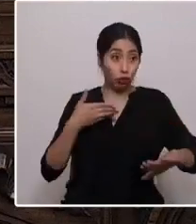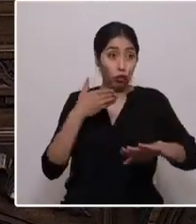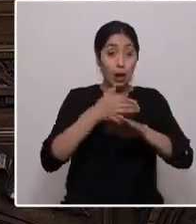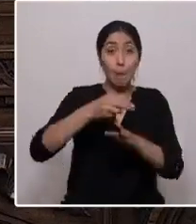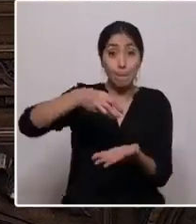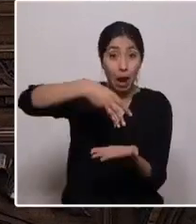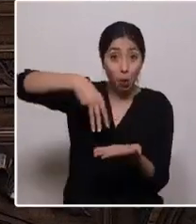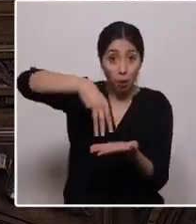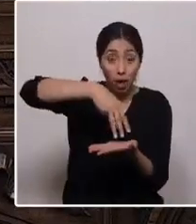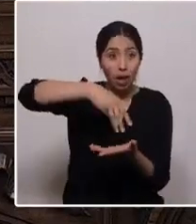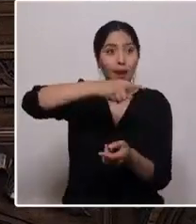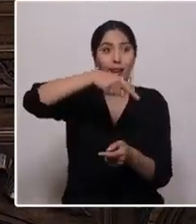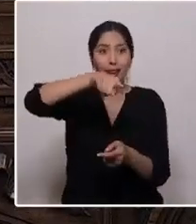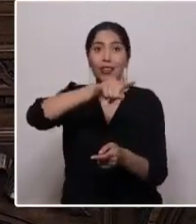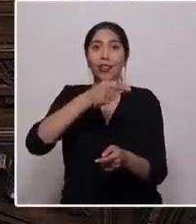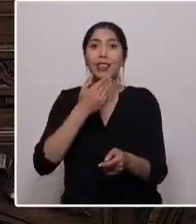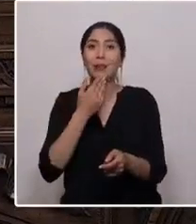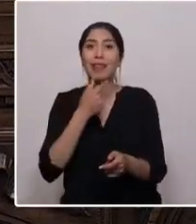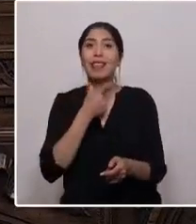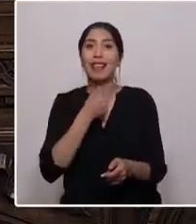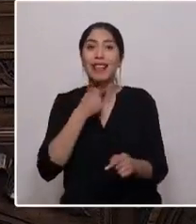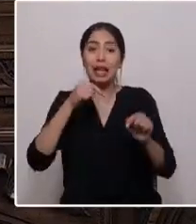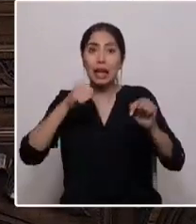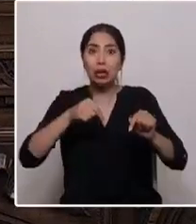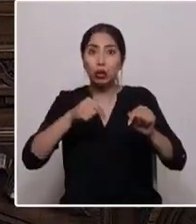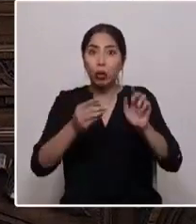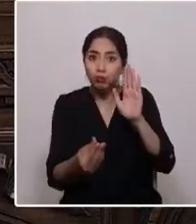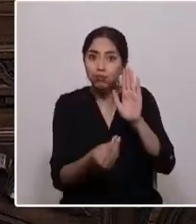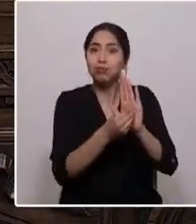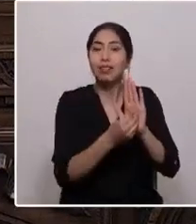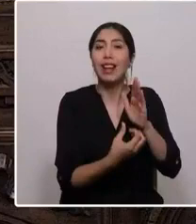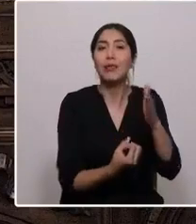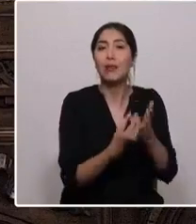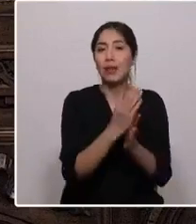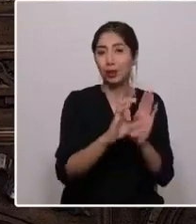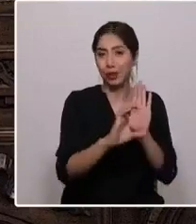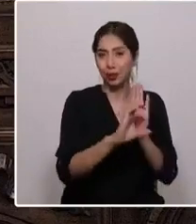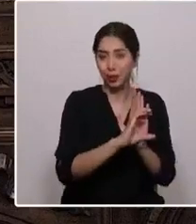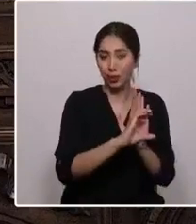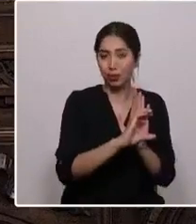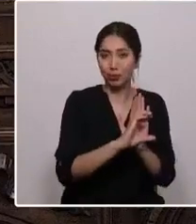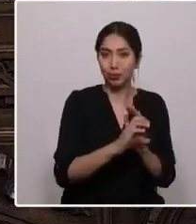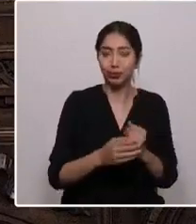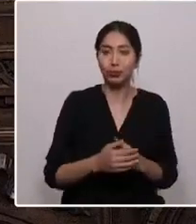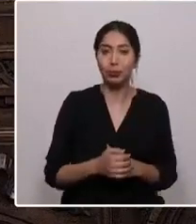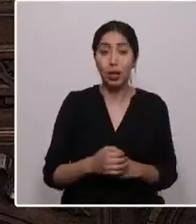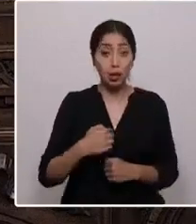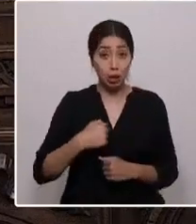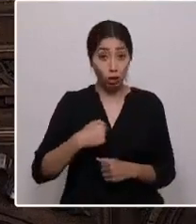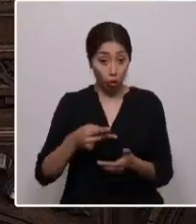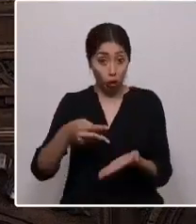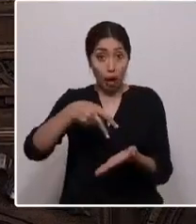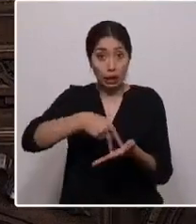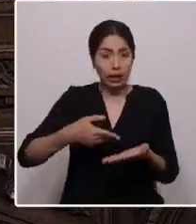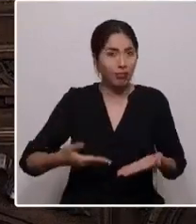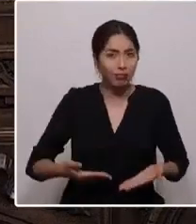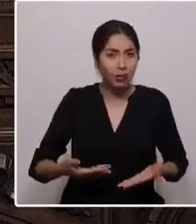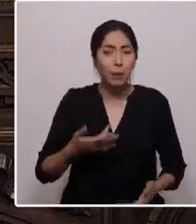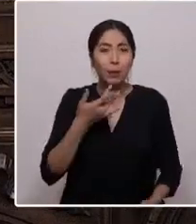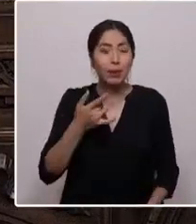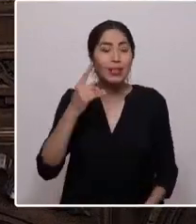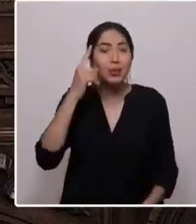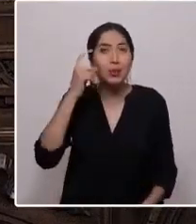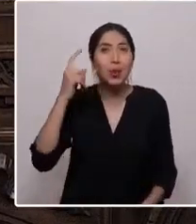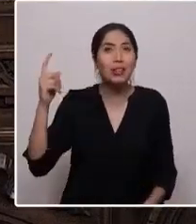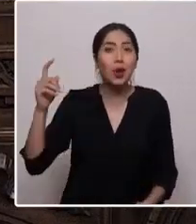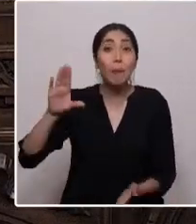quienes también quieren que estos deseos queden plasmados en la nueva Constitución. Si estoy acá es porque sueño con un país